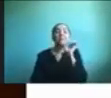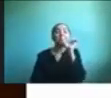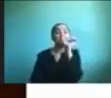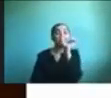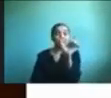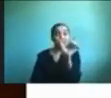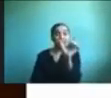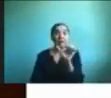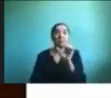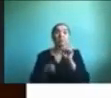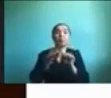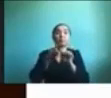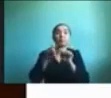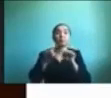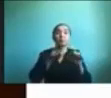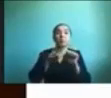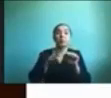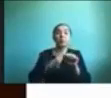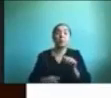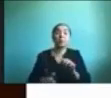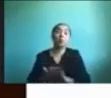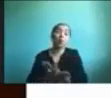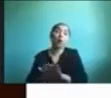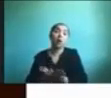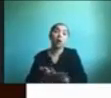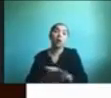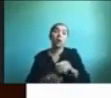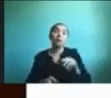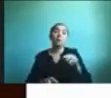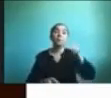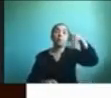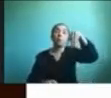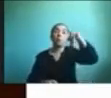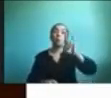y si está la palabra acá por ejemplo el músico va a aparecer la imagen